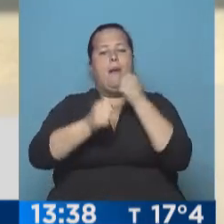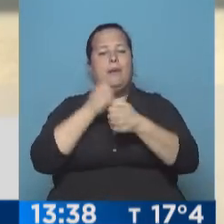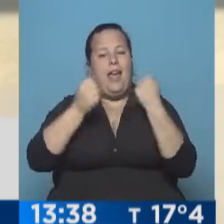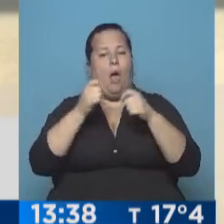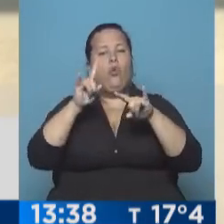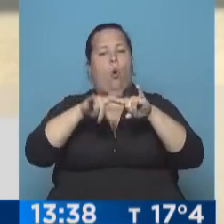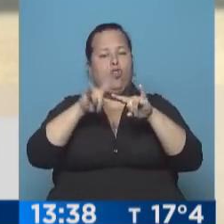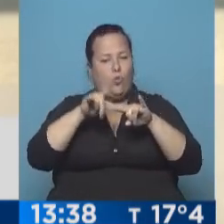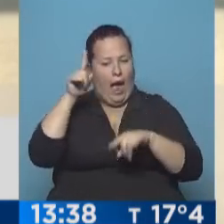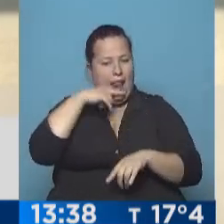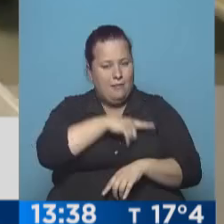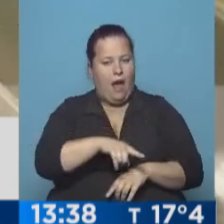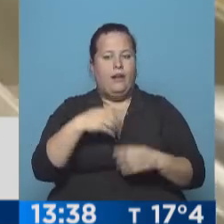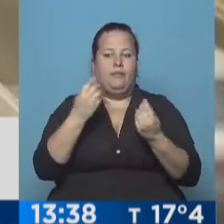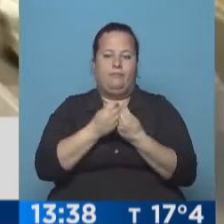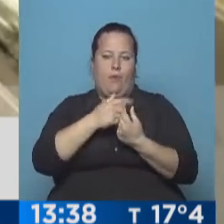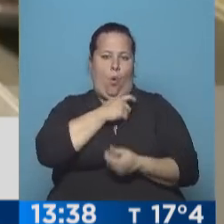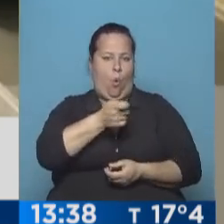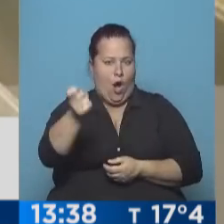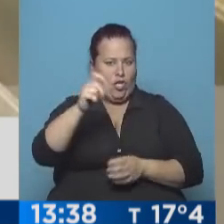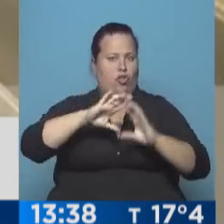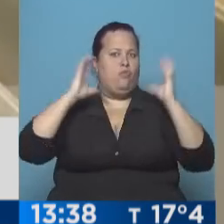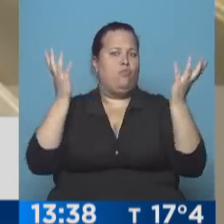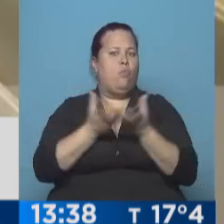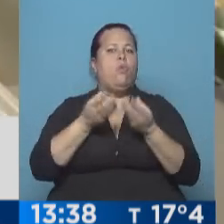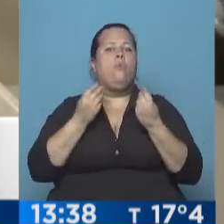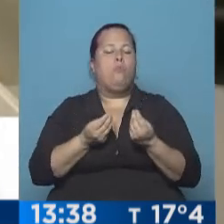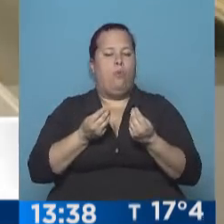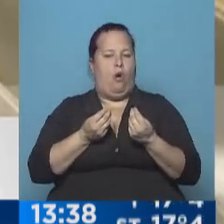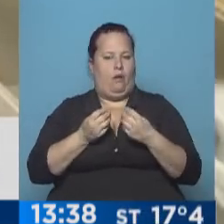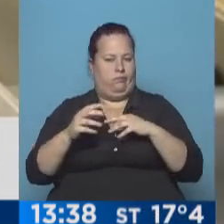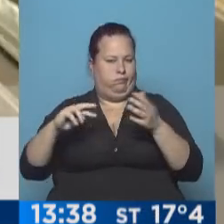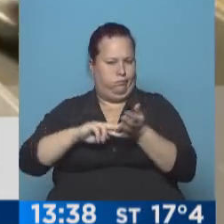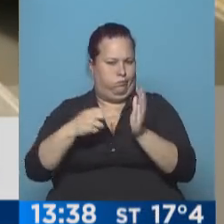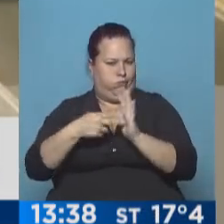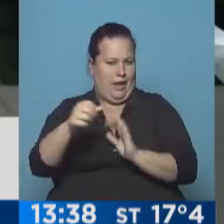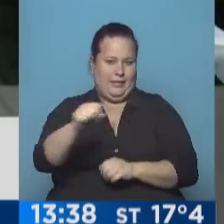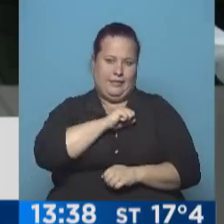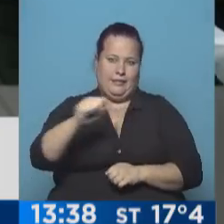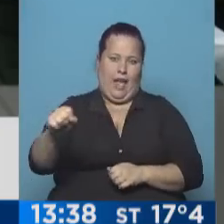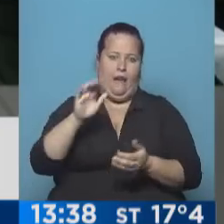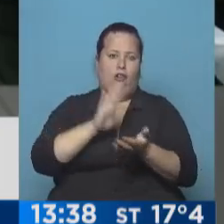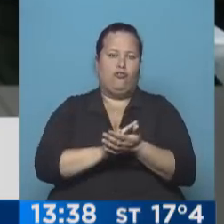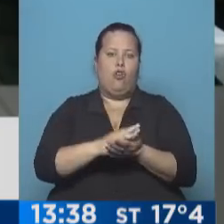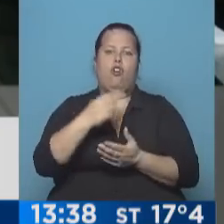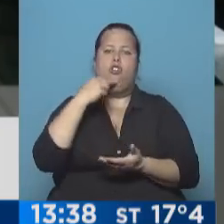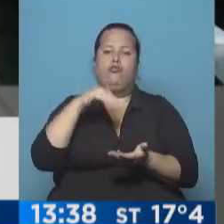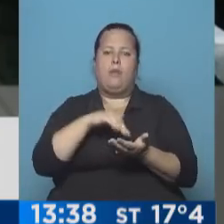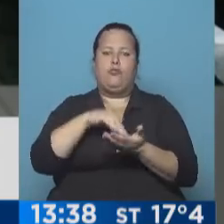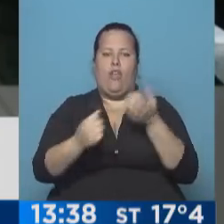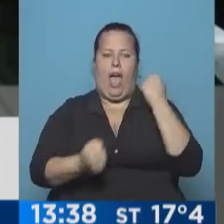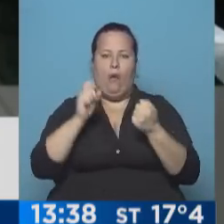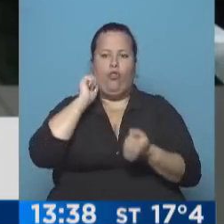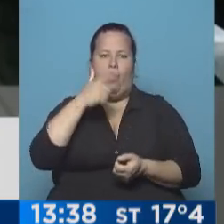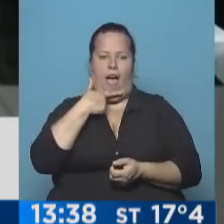Volkswagen enfrenta una oleada de demandas en todo el mundo tras el escandaloso fraude en las emisiones de 11 millones de vehículos